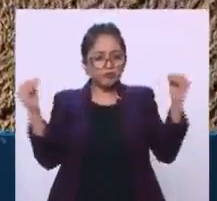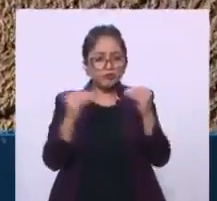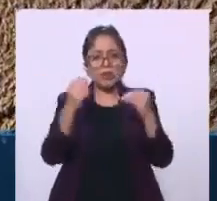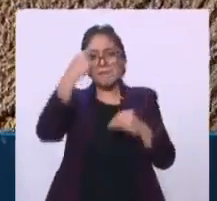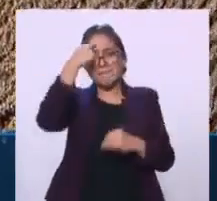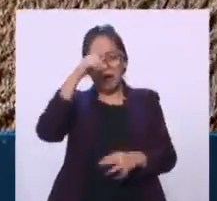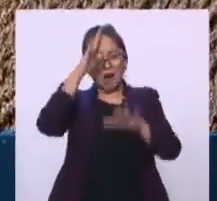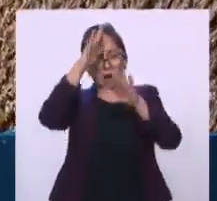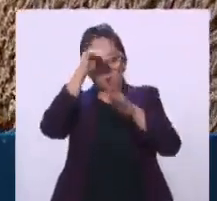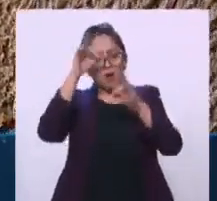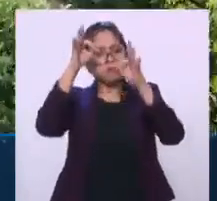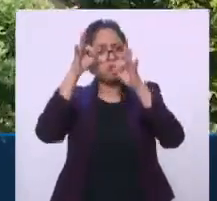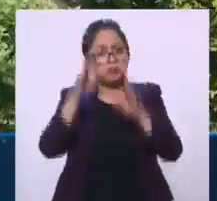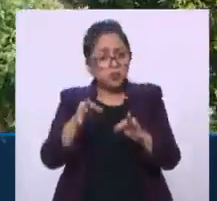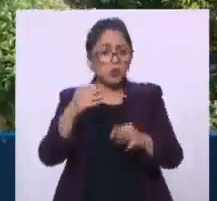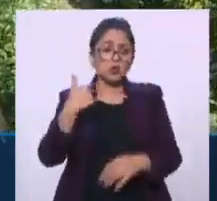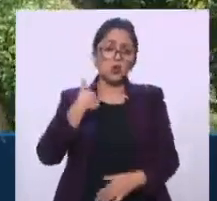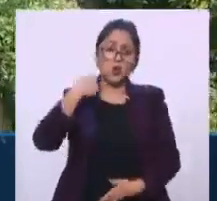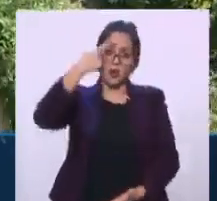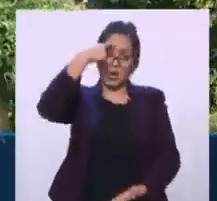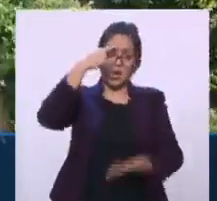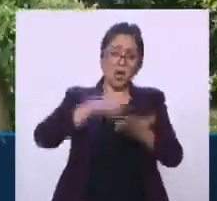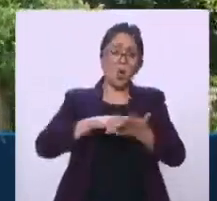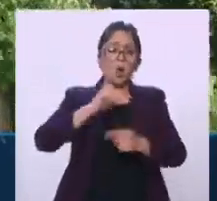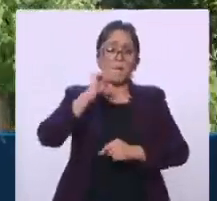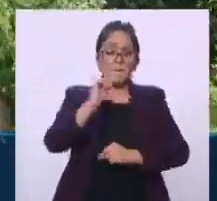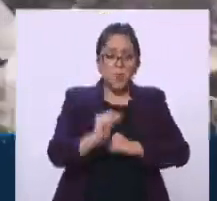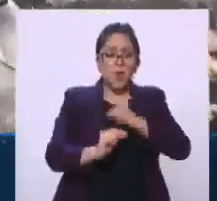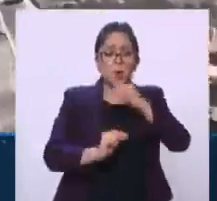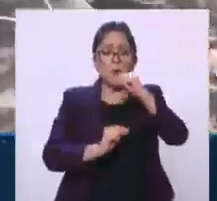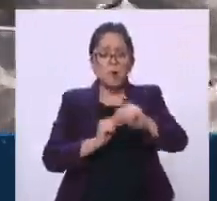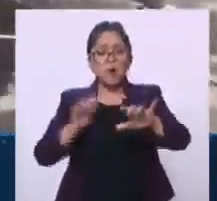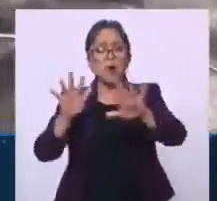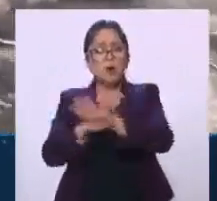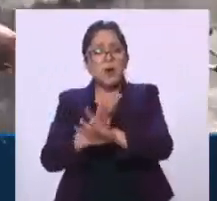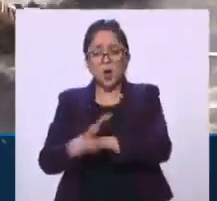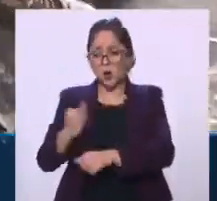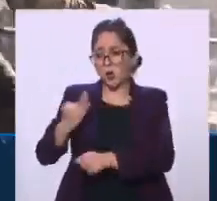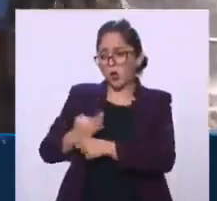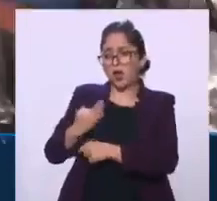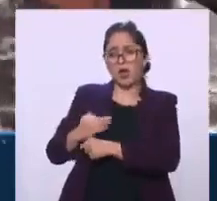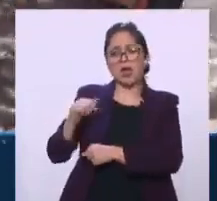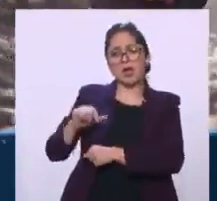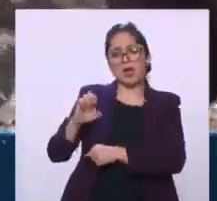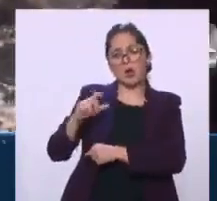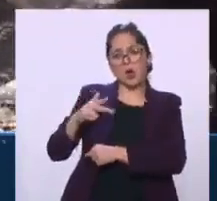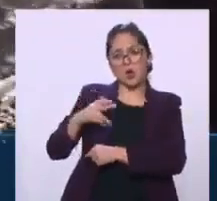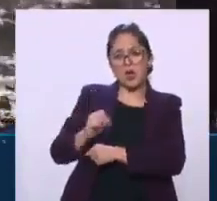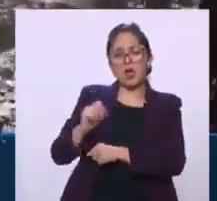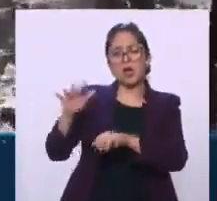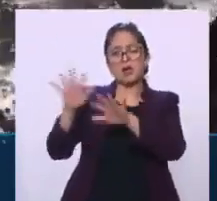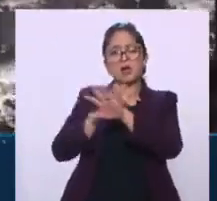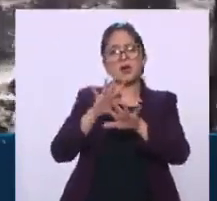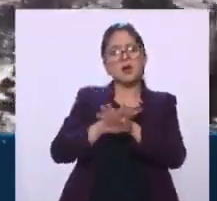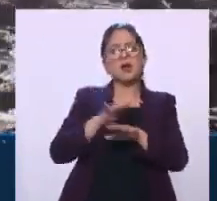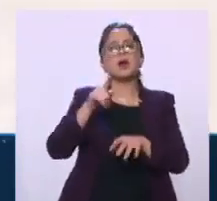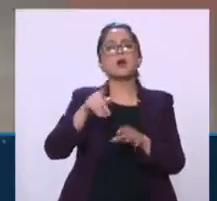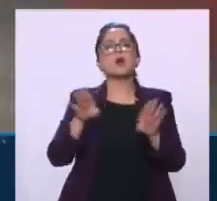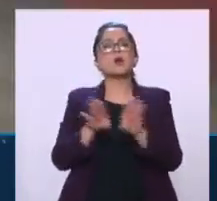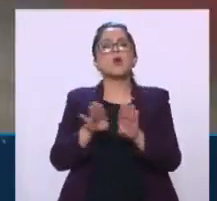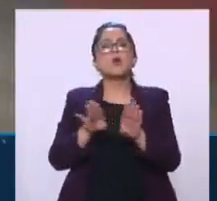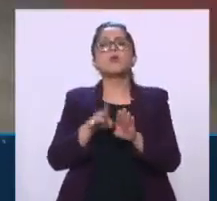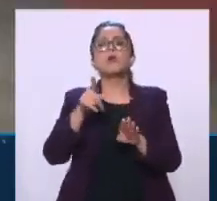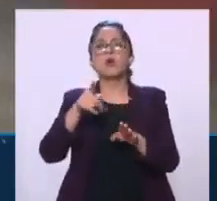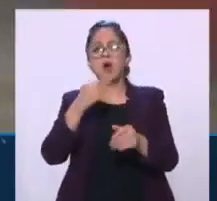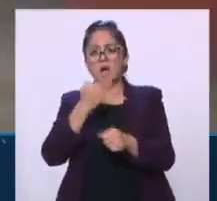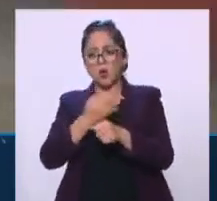dejando, cambiando, como nosotros hemos hecho con la agroecología, ir innovando, ir haciendo cambios también en esta